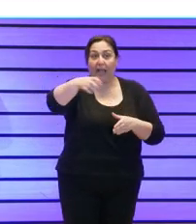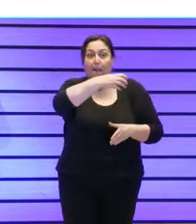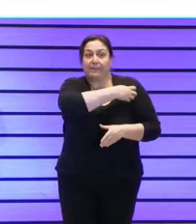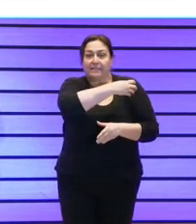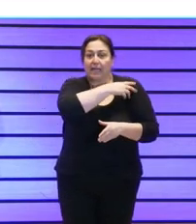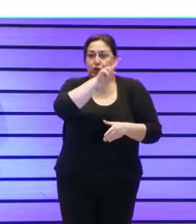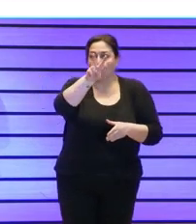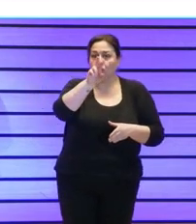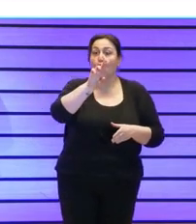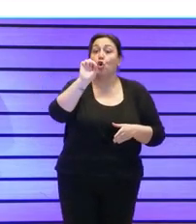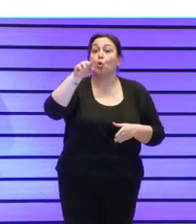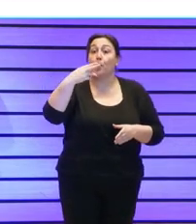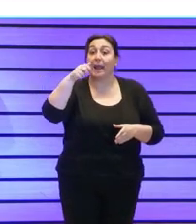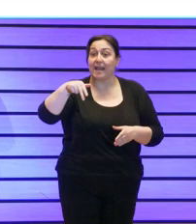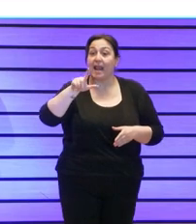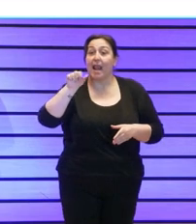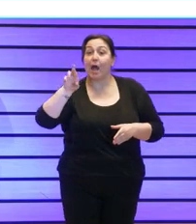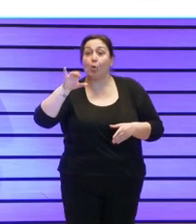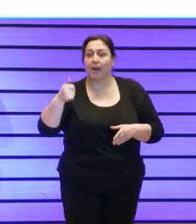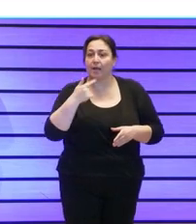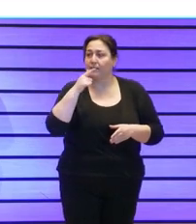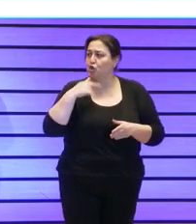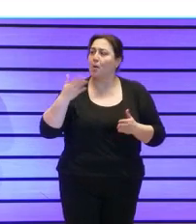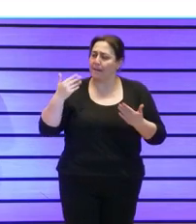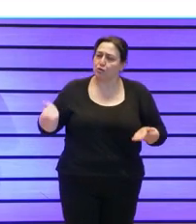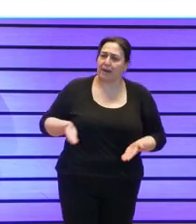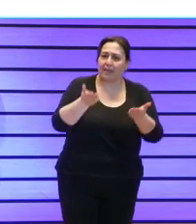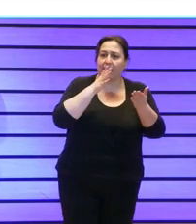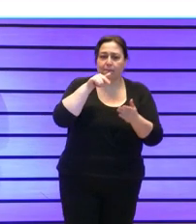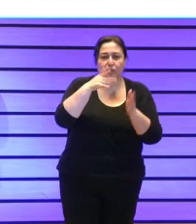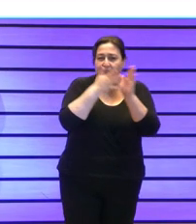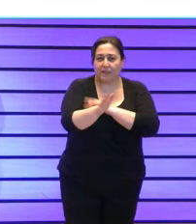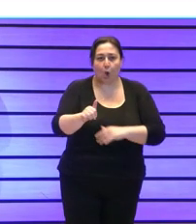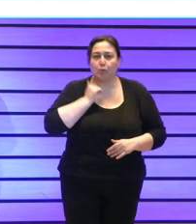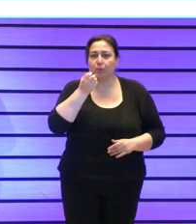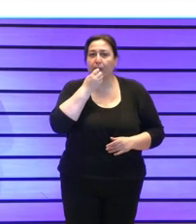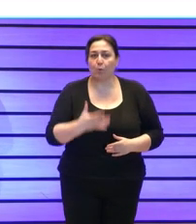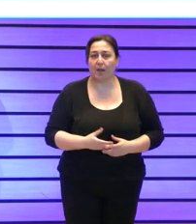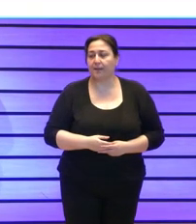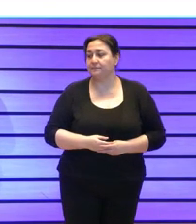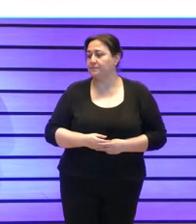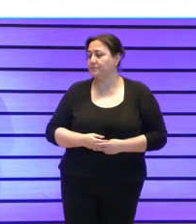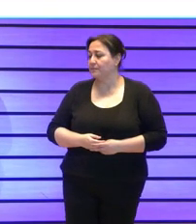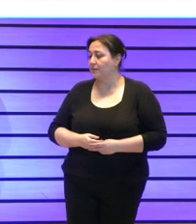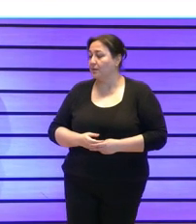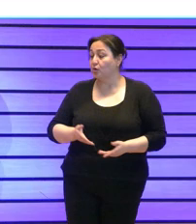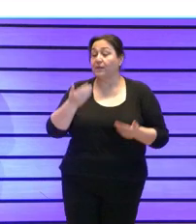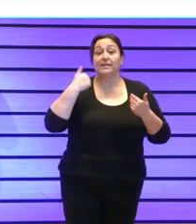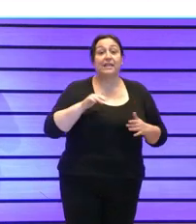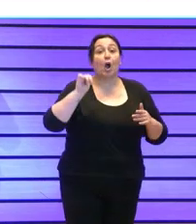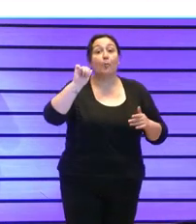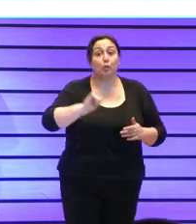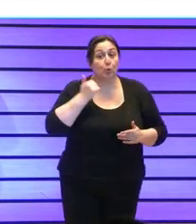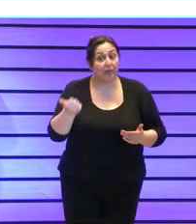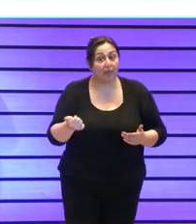y a Laura que dijeron vamos para adelante que esto es una oportunidad y cuando ya teníamos esa oportunidad